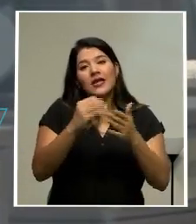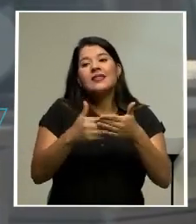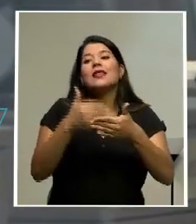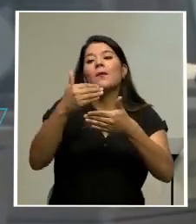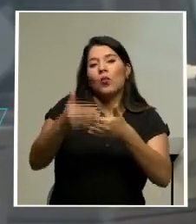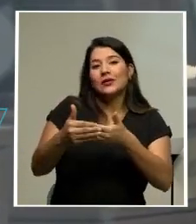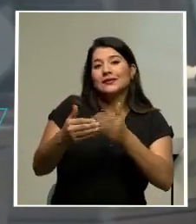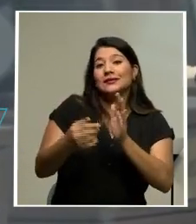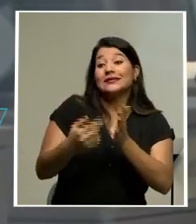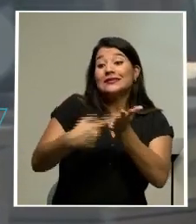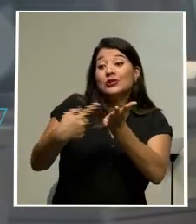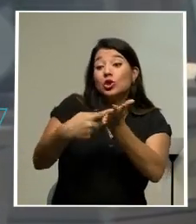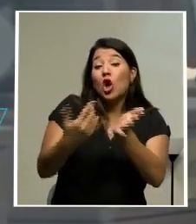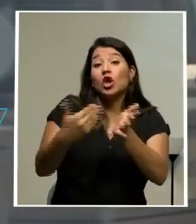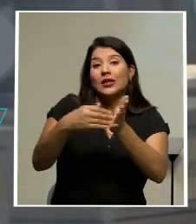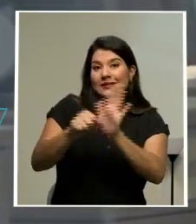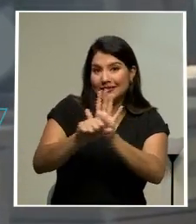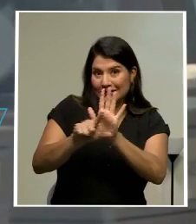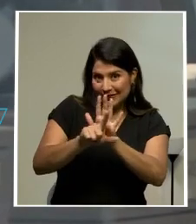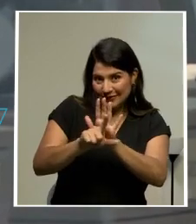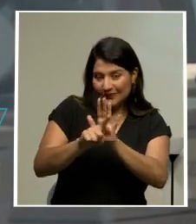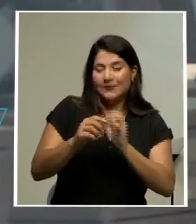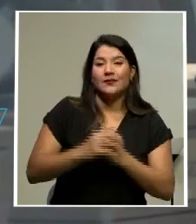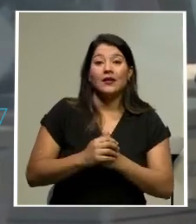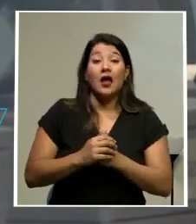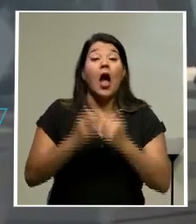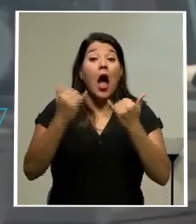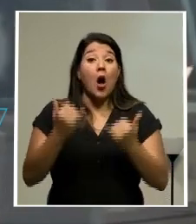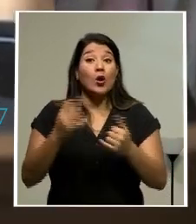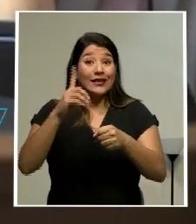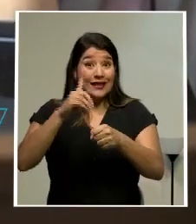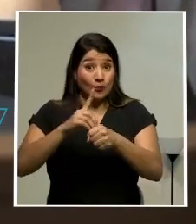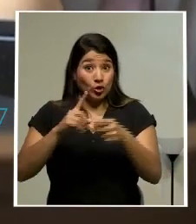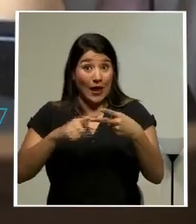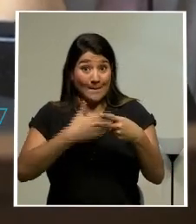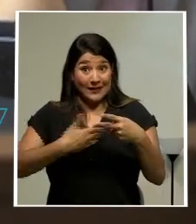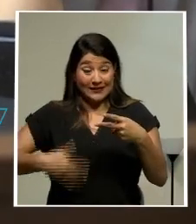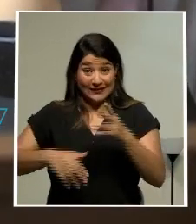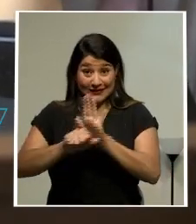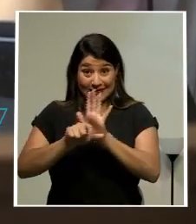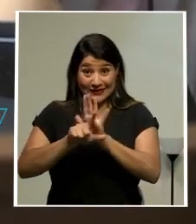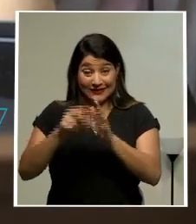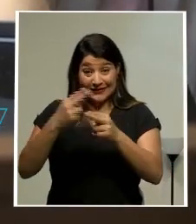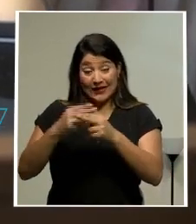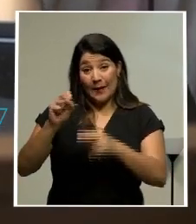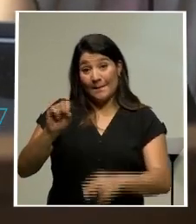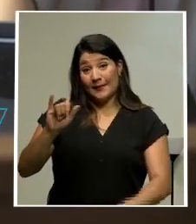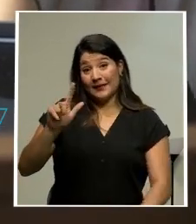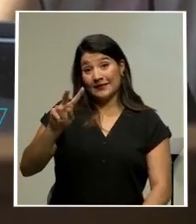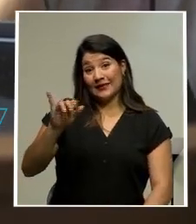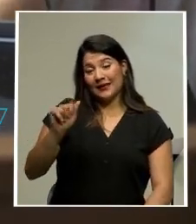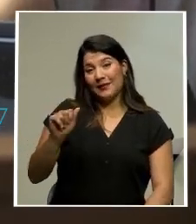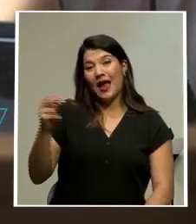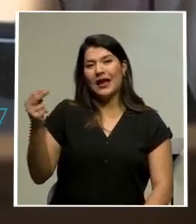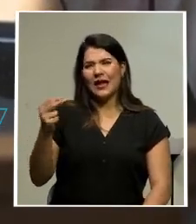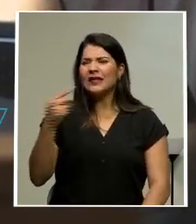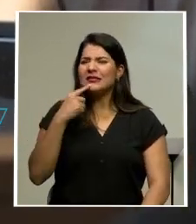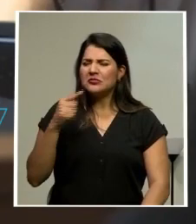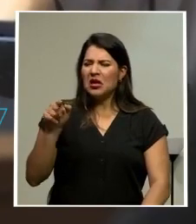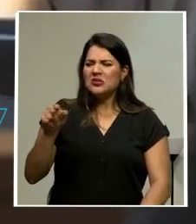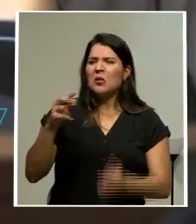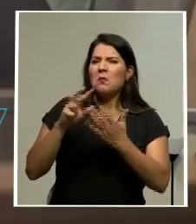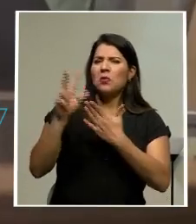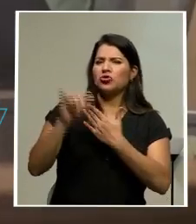debate. Sobre este tema, la diputada y presidenta de la Asamblea Legislativa, Silvia Hernández, aseguró que sigue viendo un proyecto valioso al que